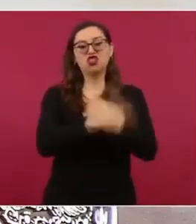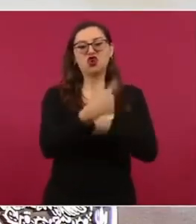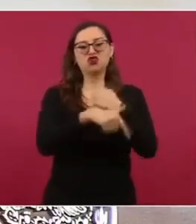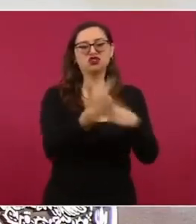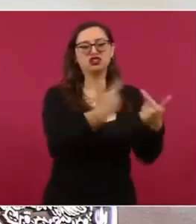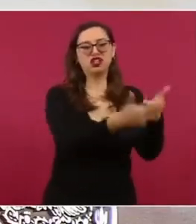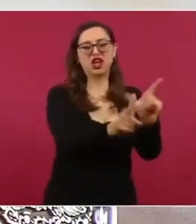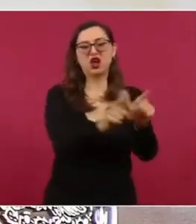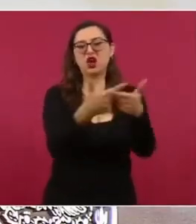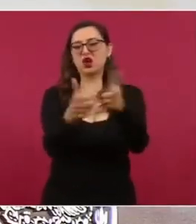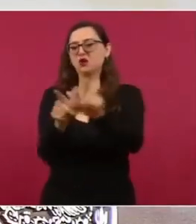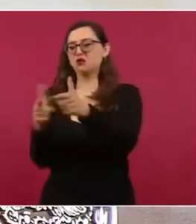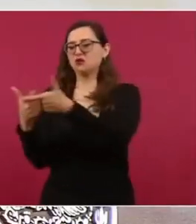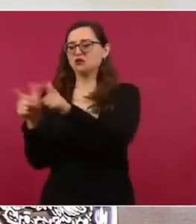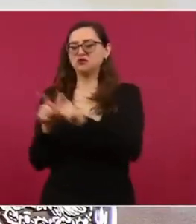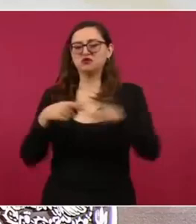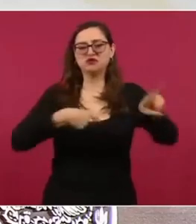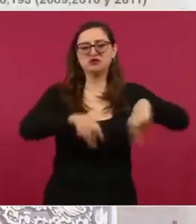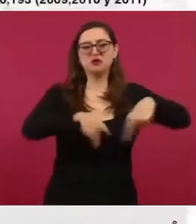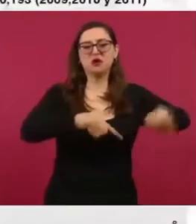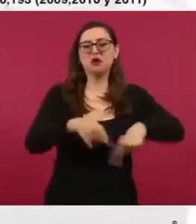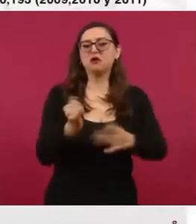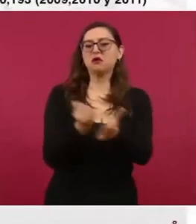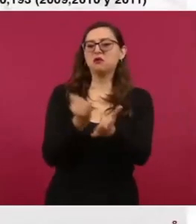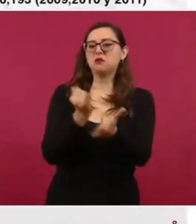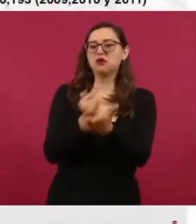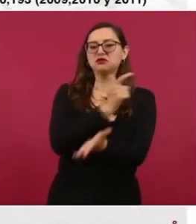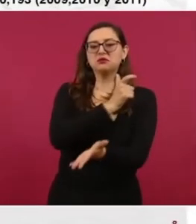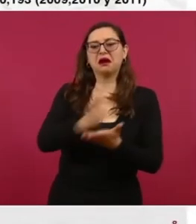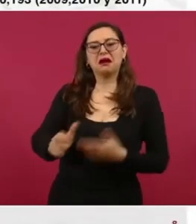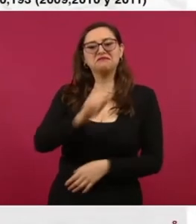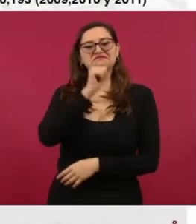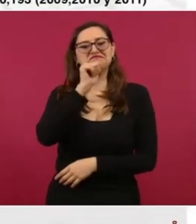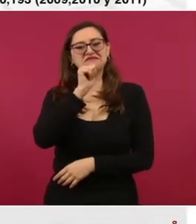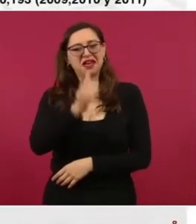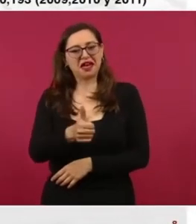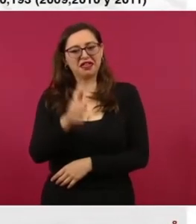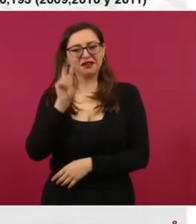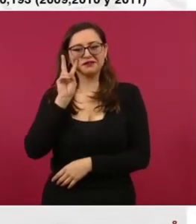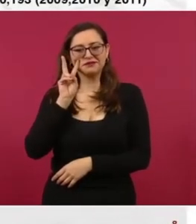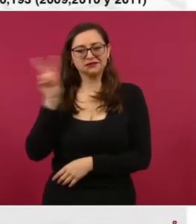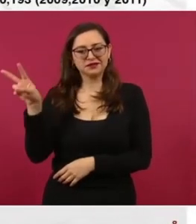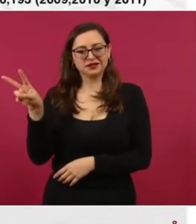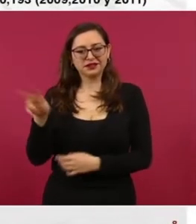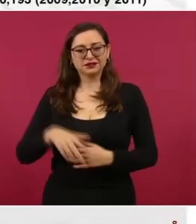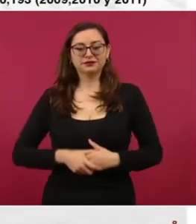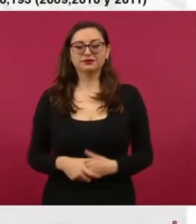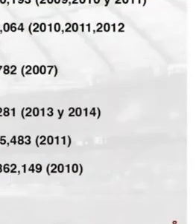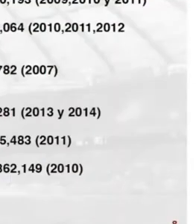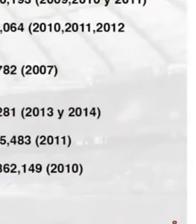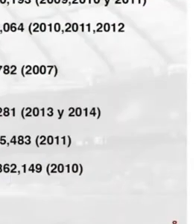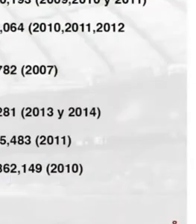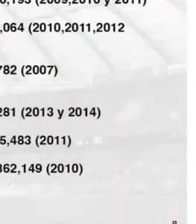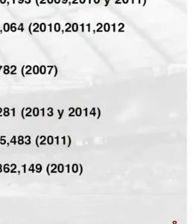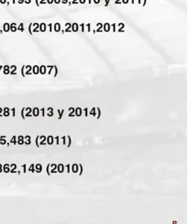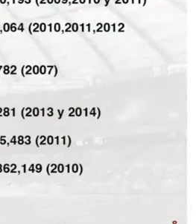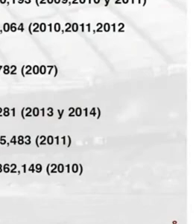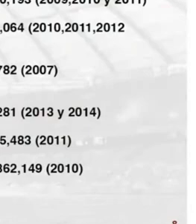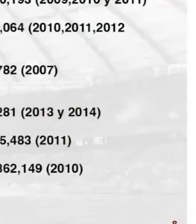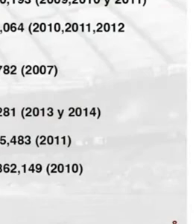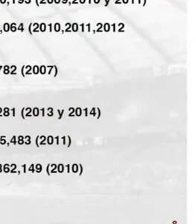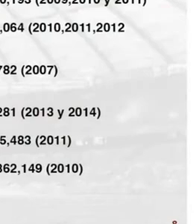Cruz Azul le condonaron cerca de los 330 millones, al Toluca 28, al Atlante 61, al